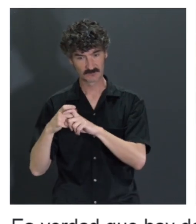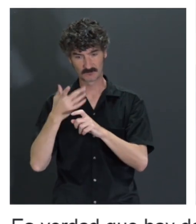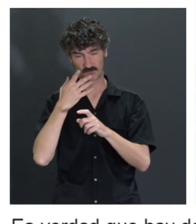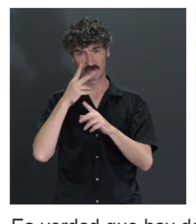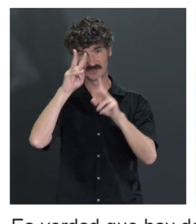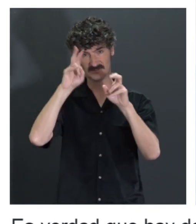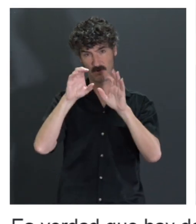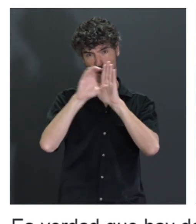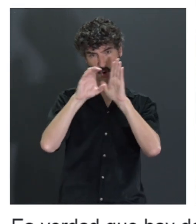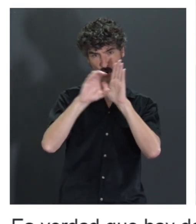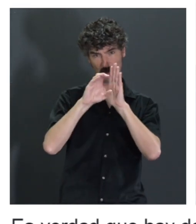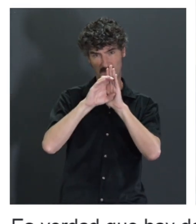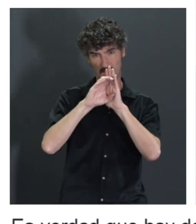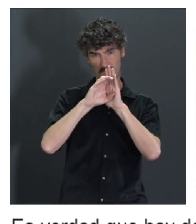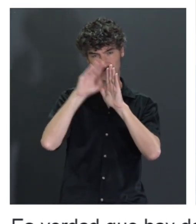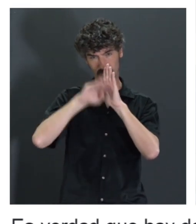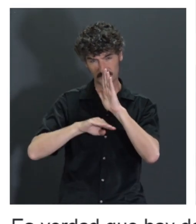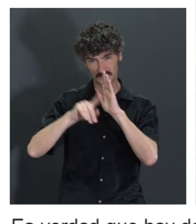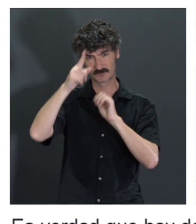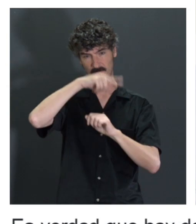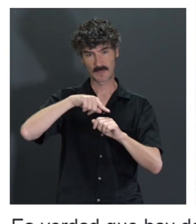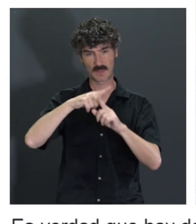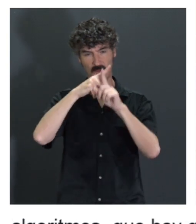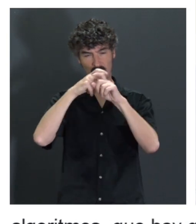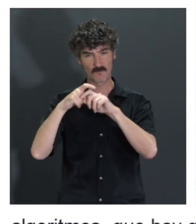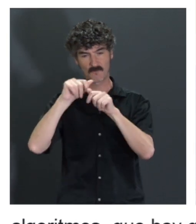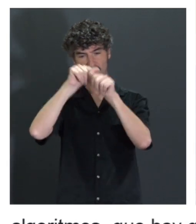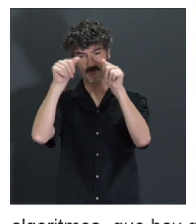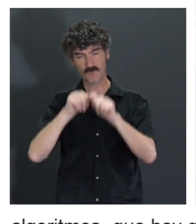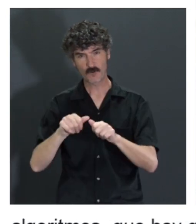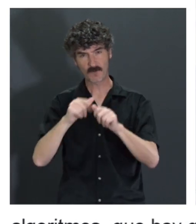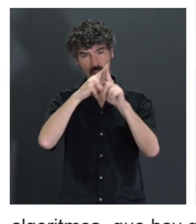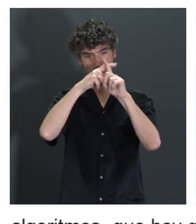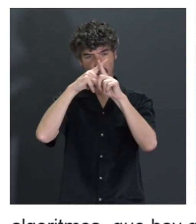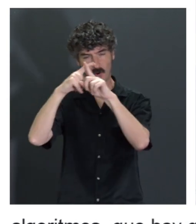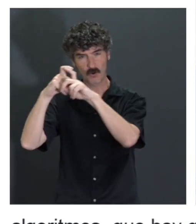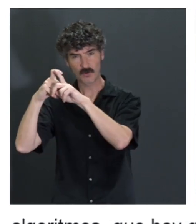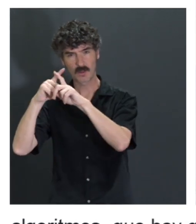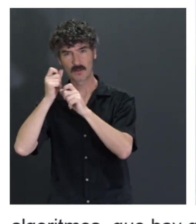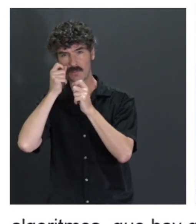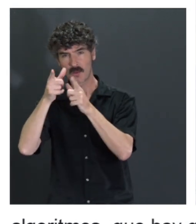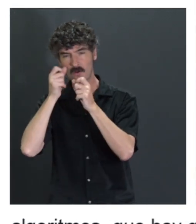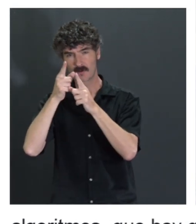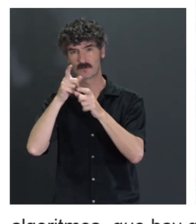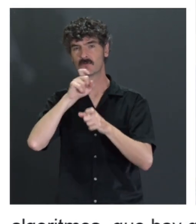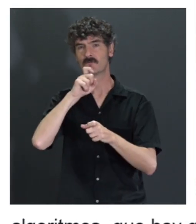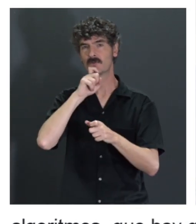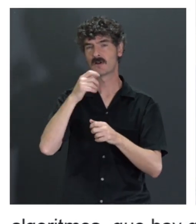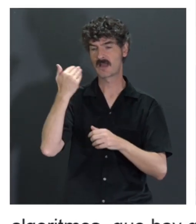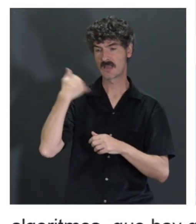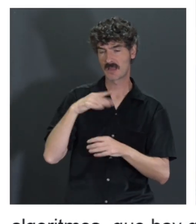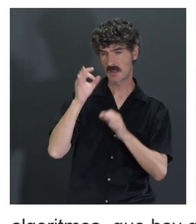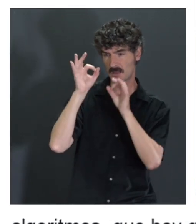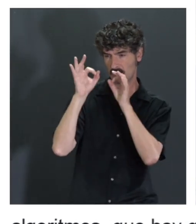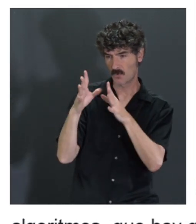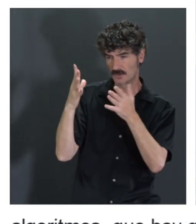de código de programación, pues que no, dentro de tu forma de escribir ese código, pues que tengas en cuenta que estás tratando por igual, ¿no?